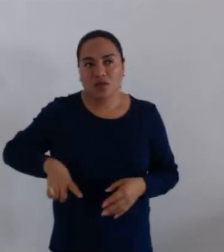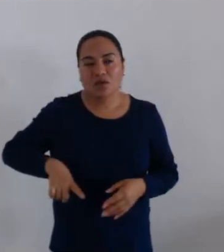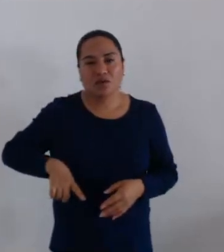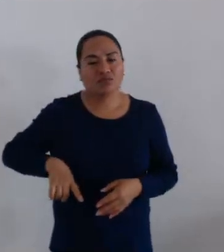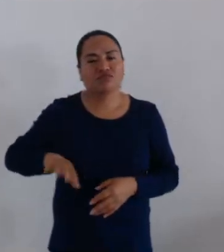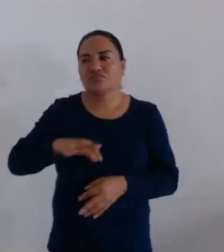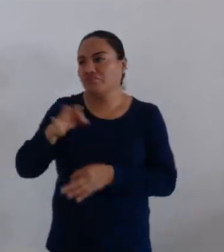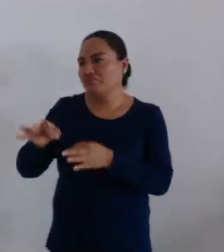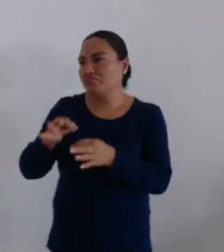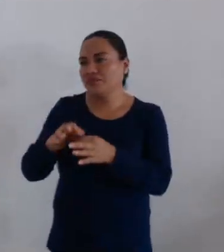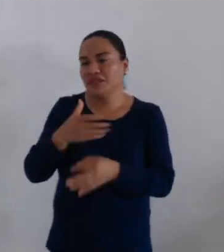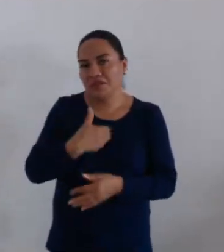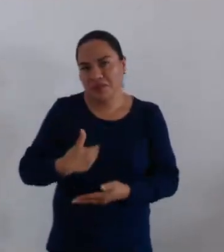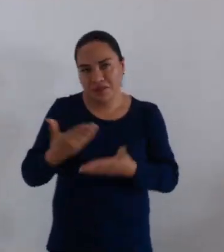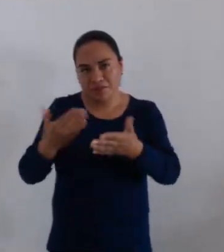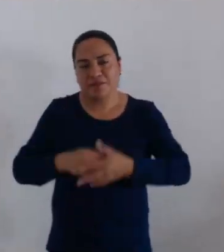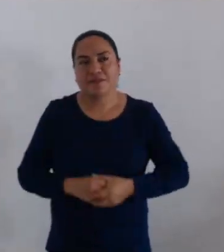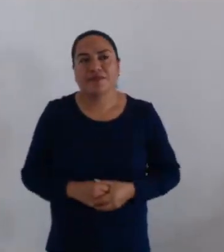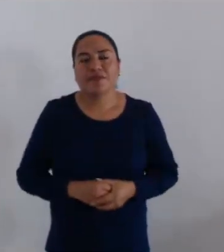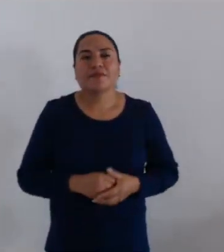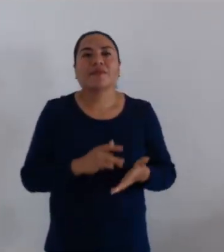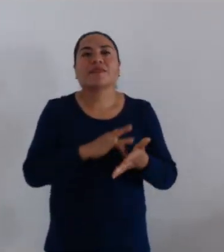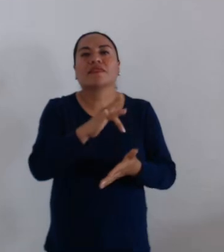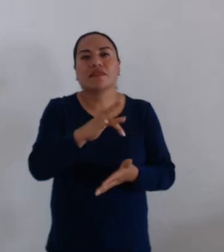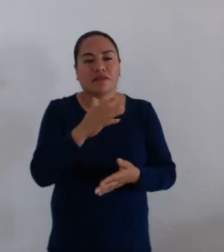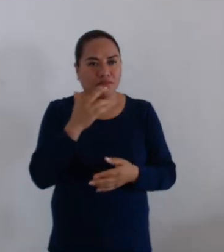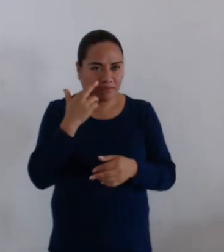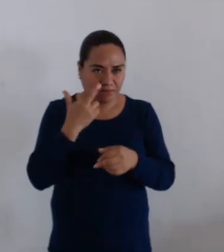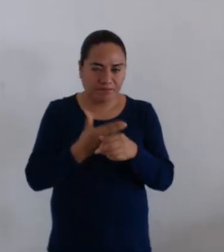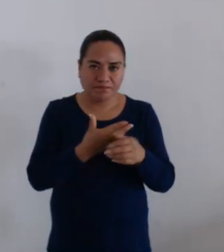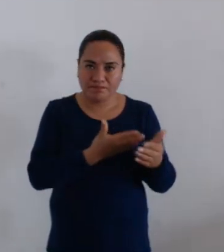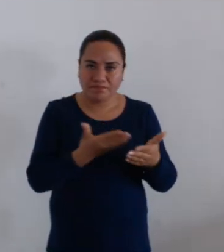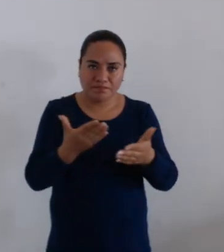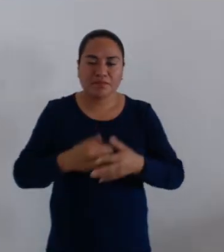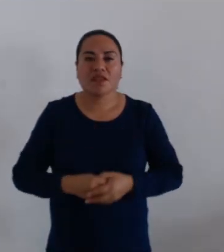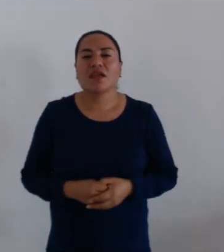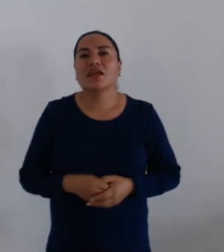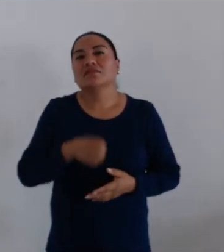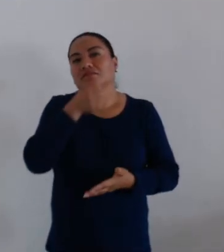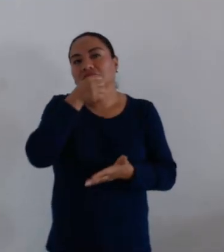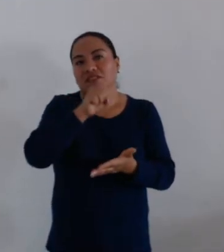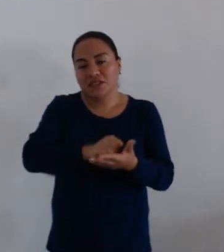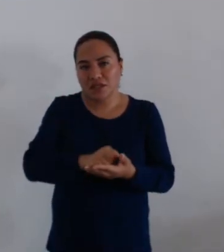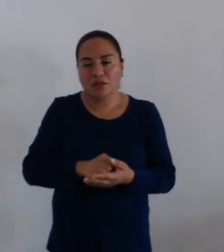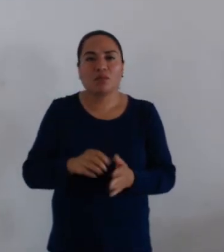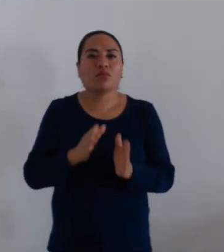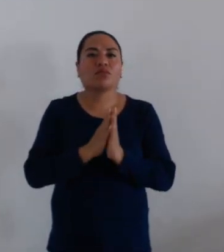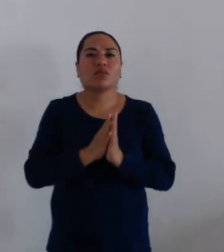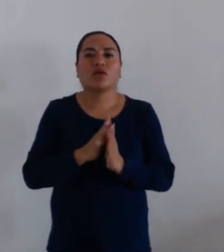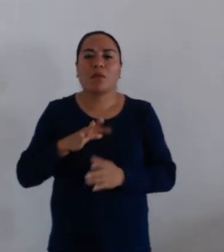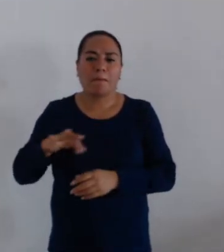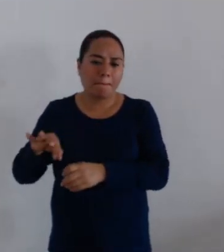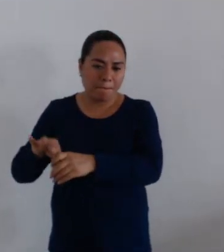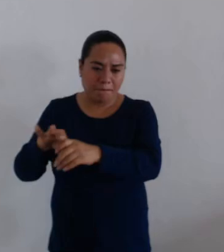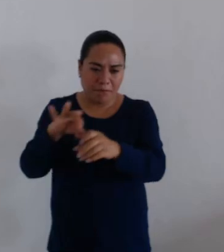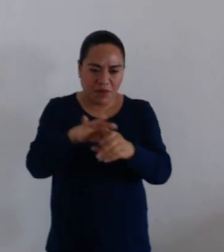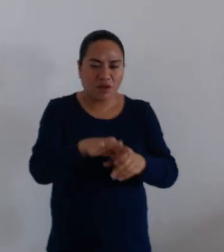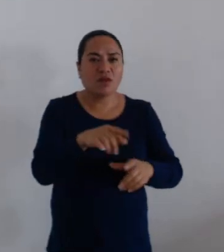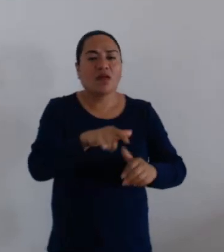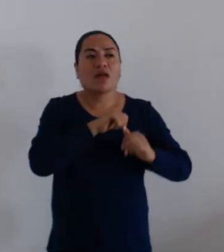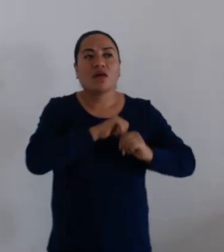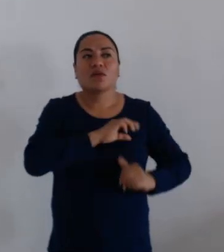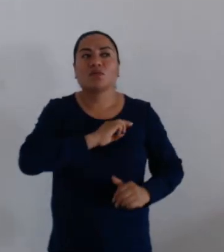¿Es cuánto, Presidente? Gracias, regidor. Bien, señora secretaria, someta a consideración de este honorable